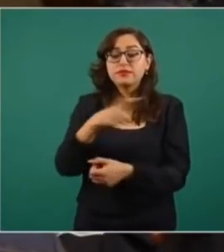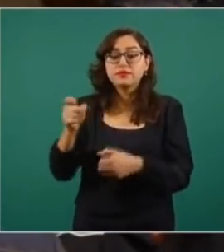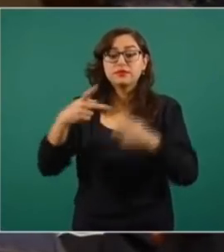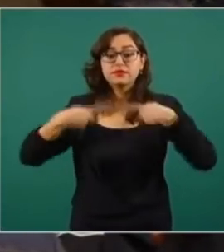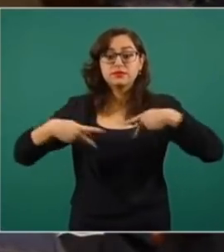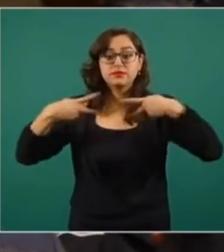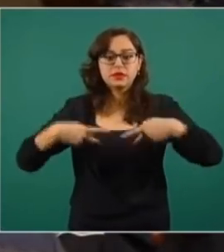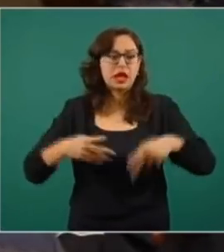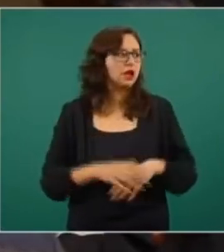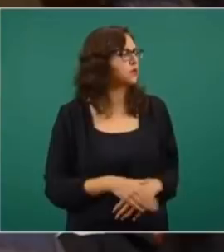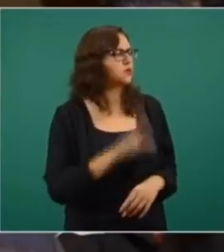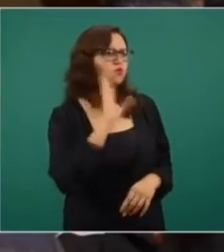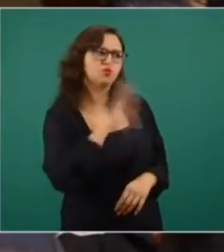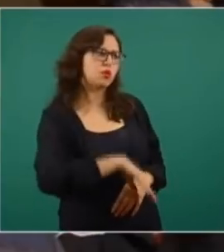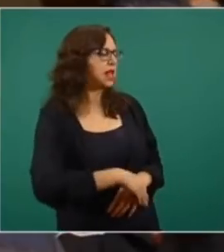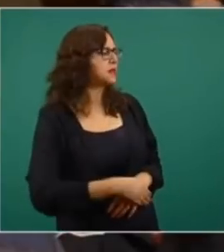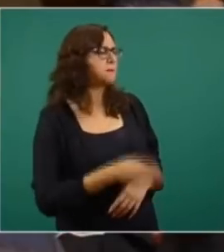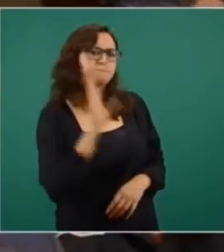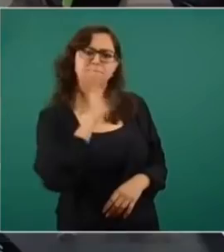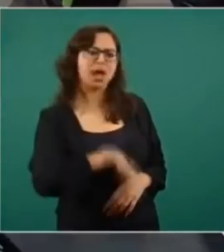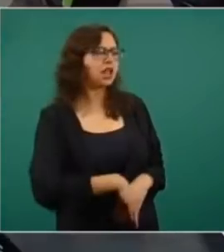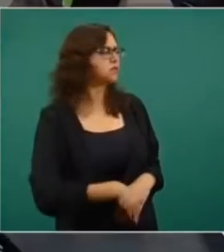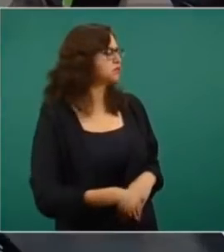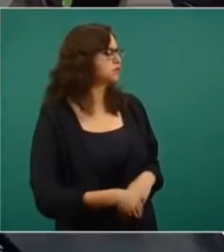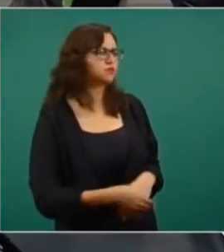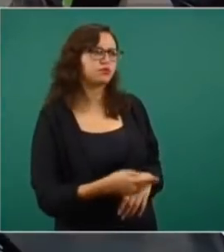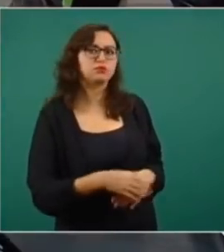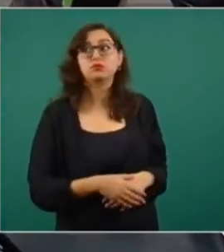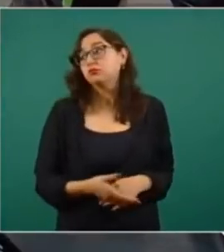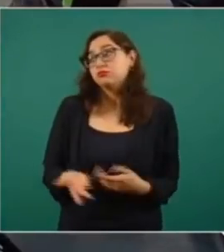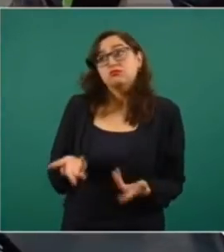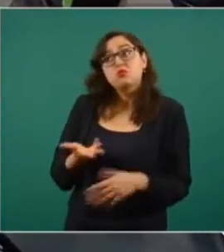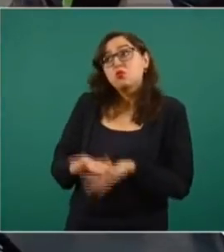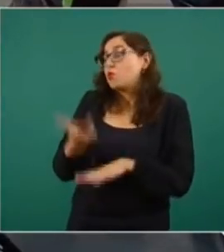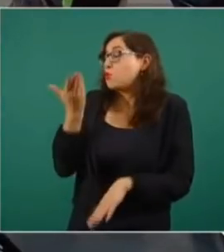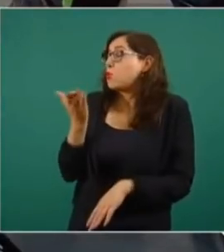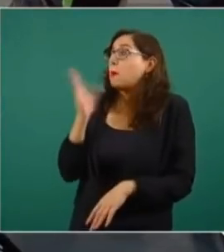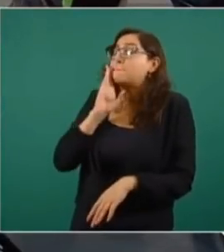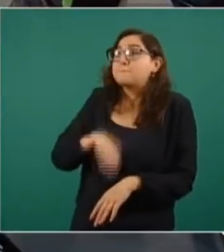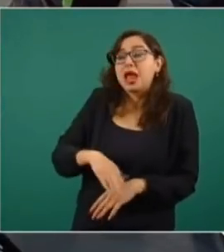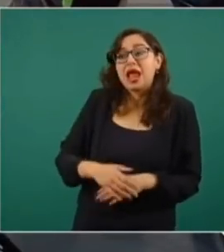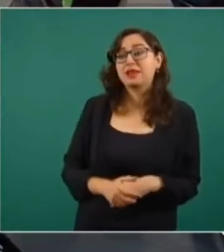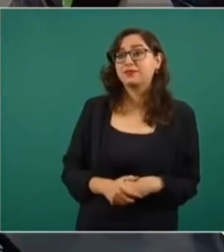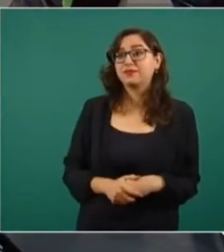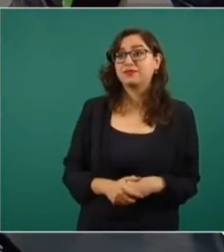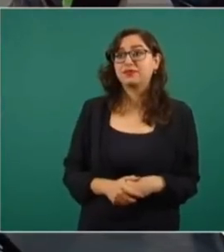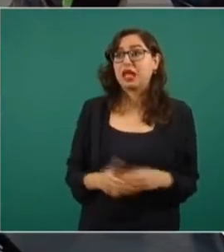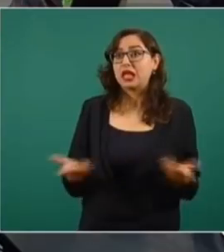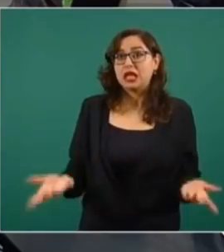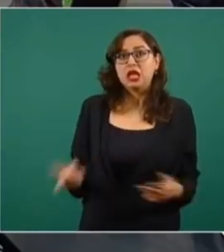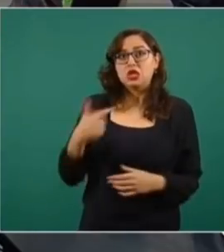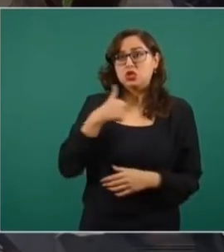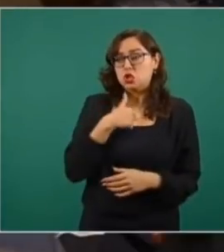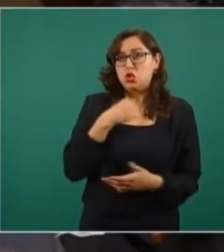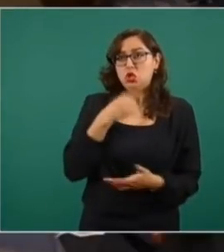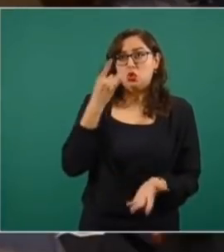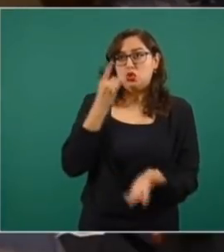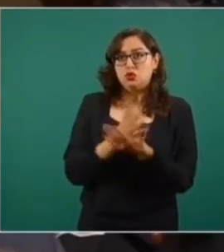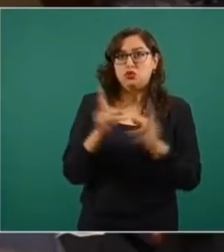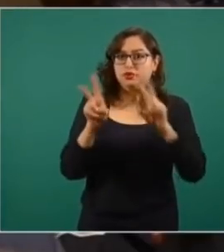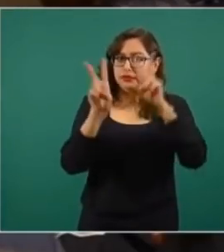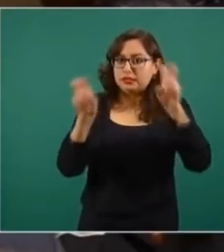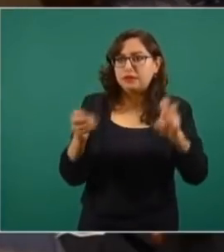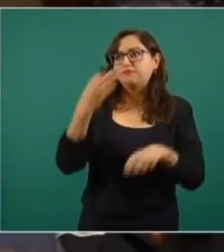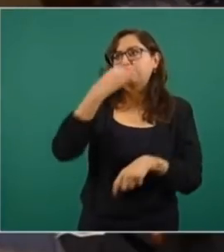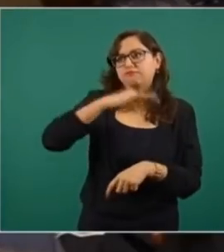en tiempos de pandemia. Mal hecho. Muy mal hecho. Y yo no quisiera enfocarme nada más en este tema, de que la haya hecho, que